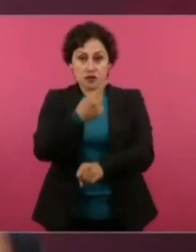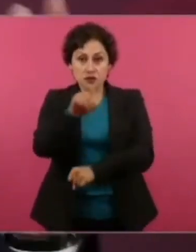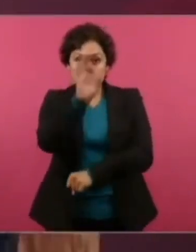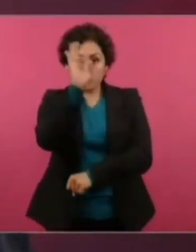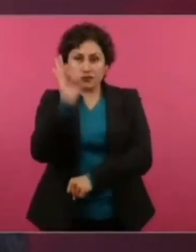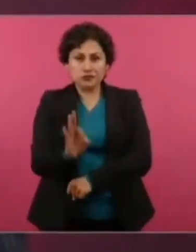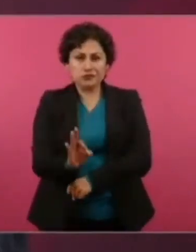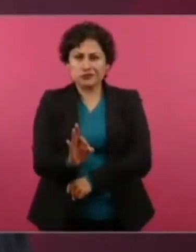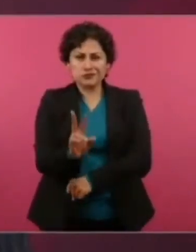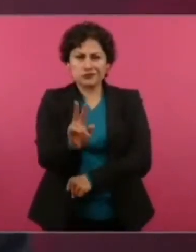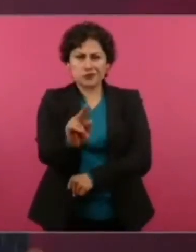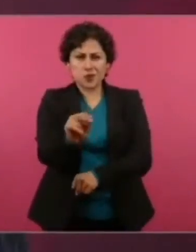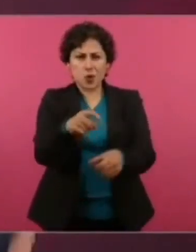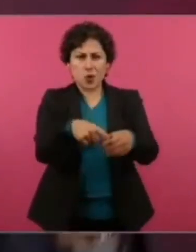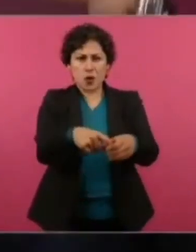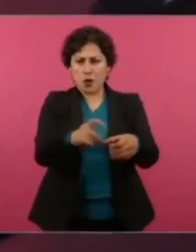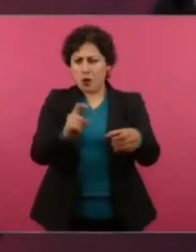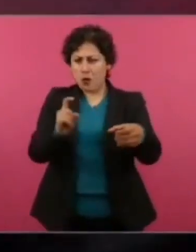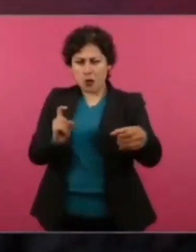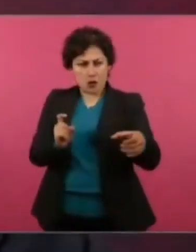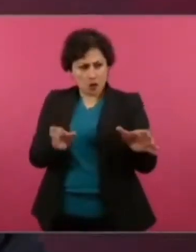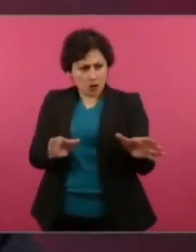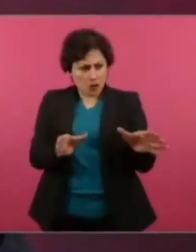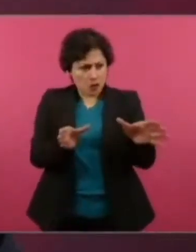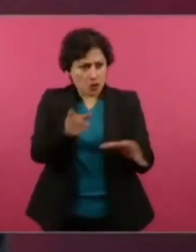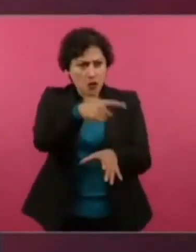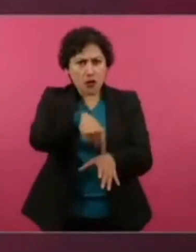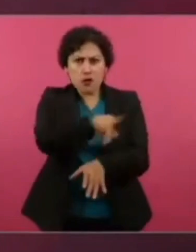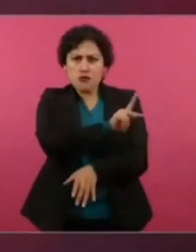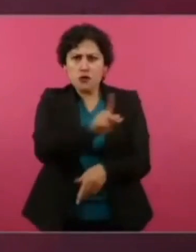Por eso, hay veces que hay una guerrilla